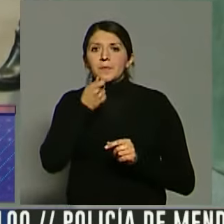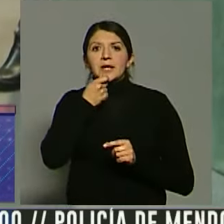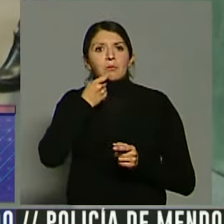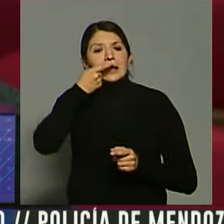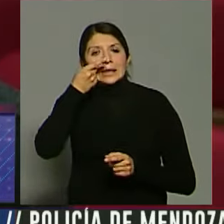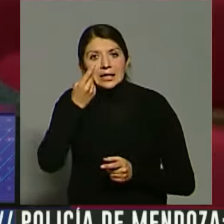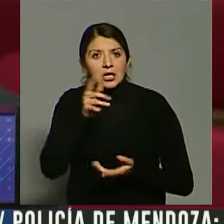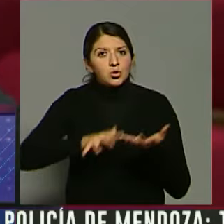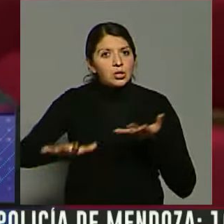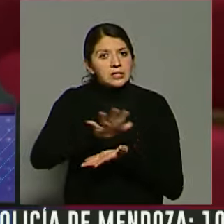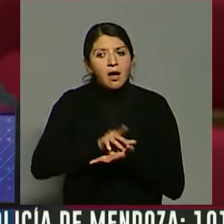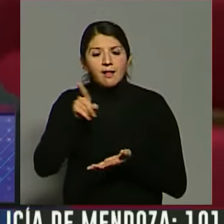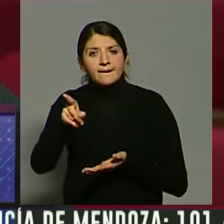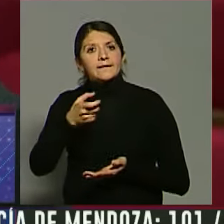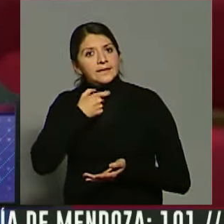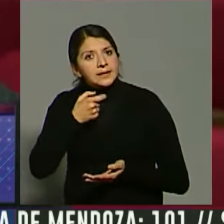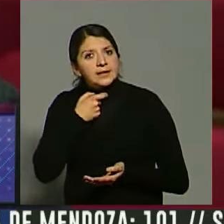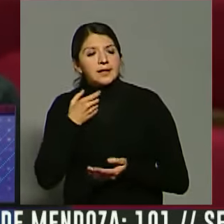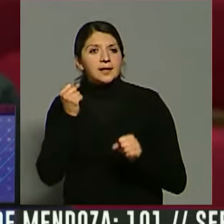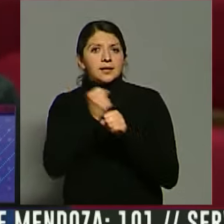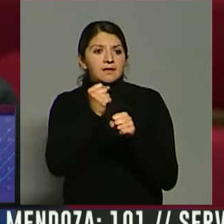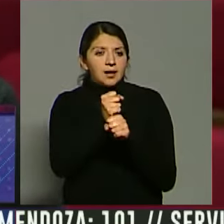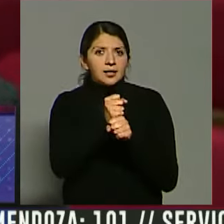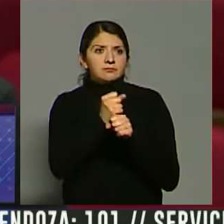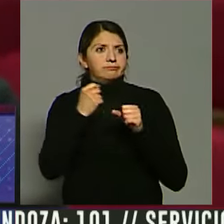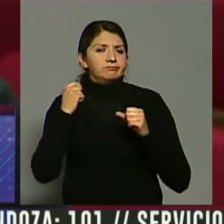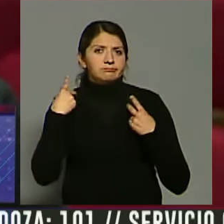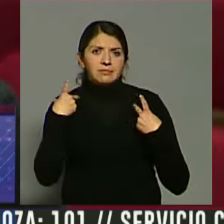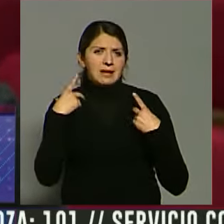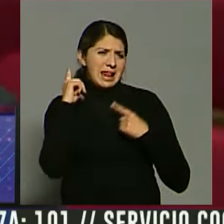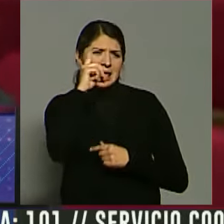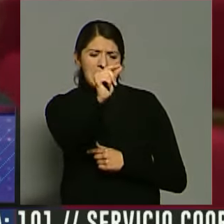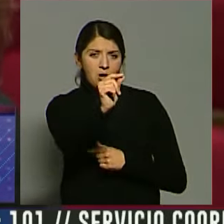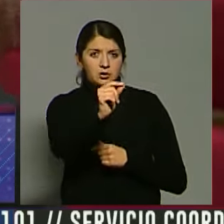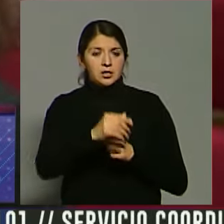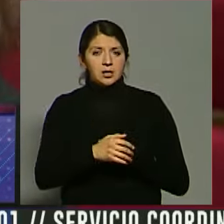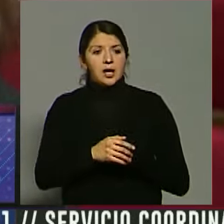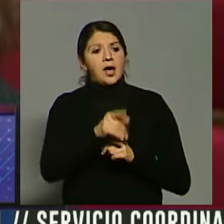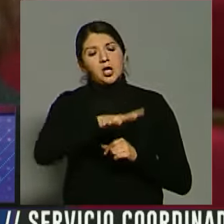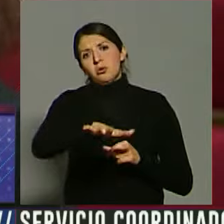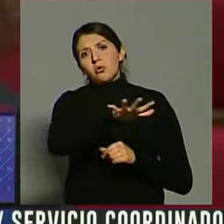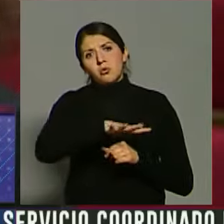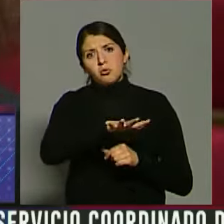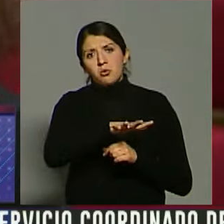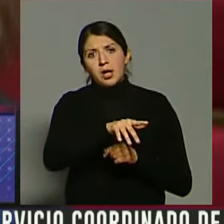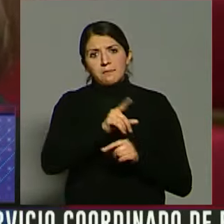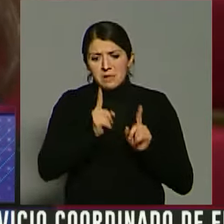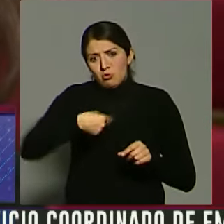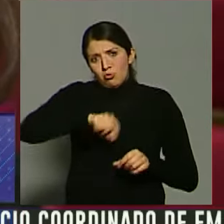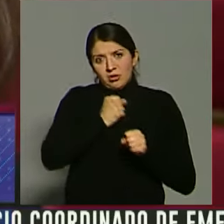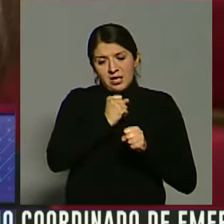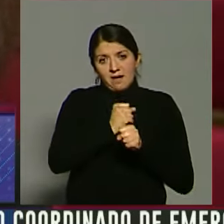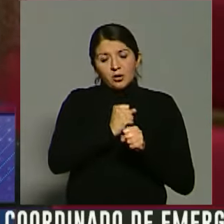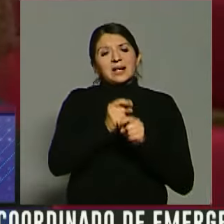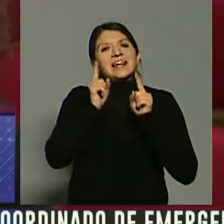lleven a trabajar en terrenos a misiones como las que llevamos nosotros y nosotras. Y valoramos